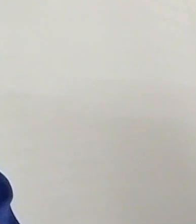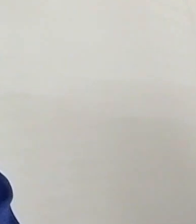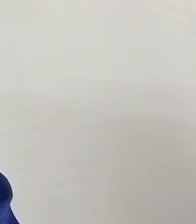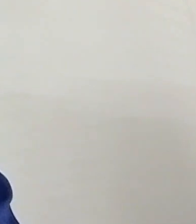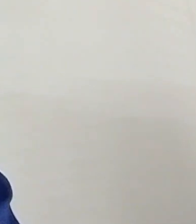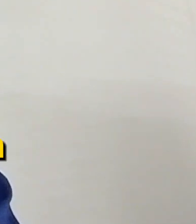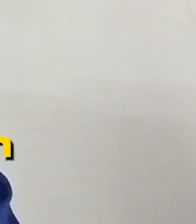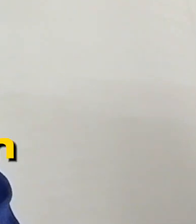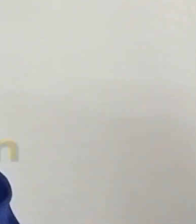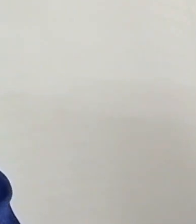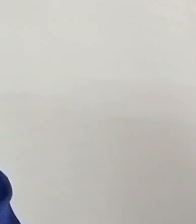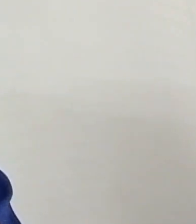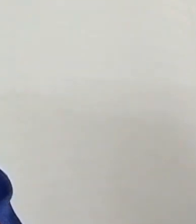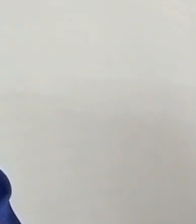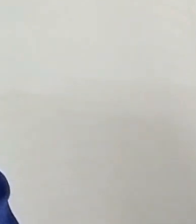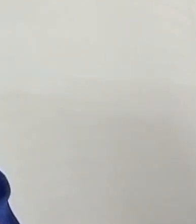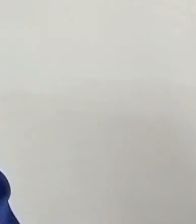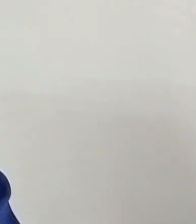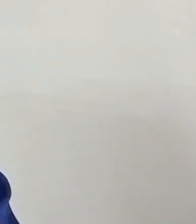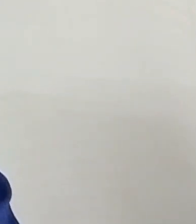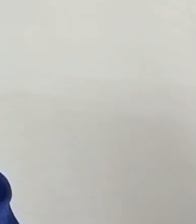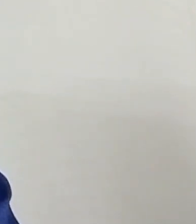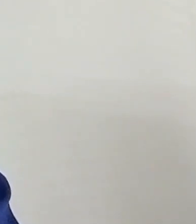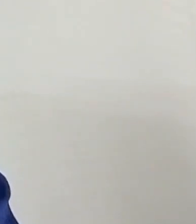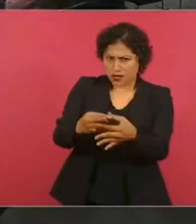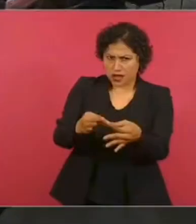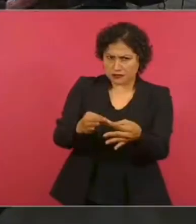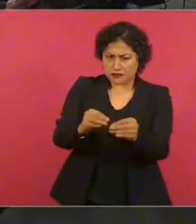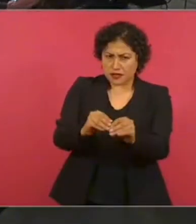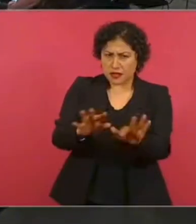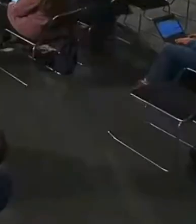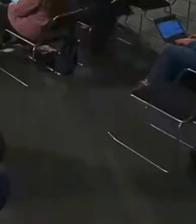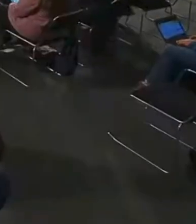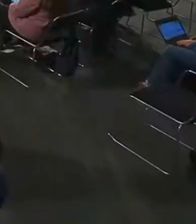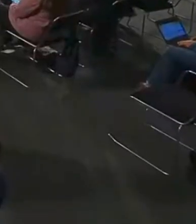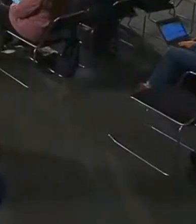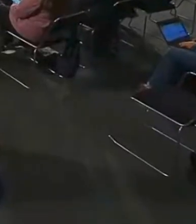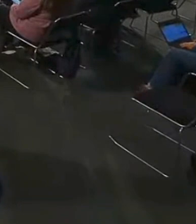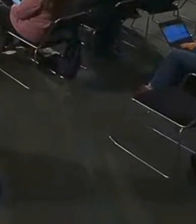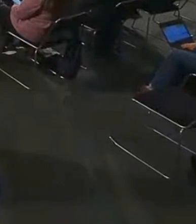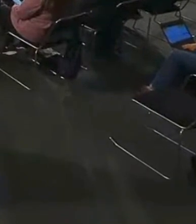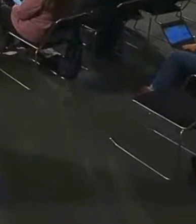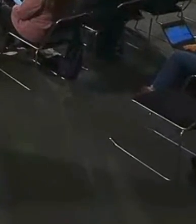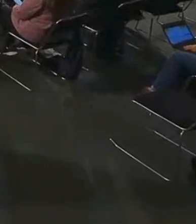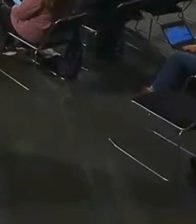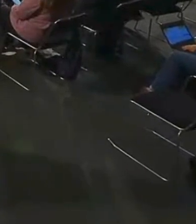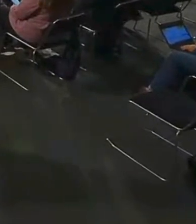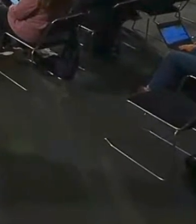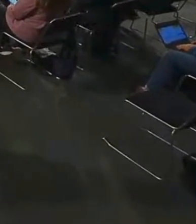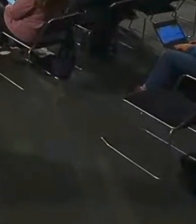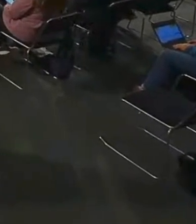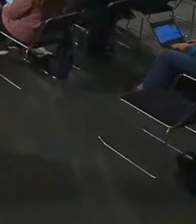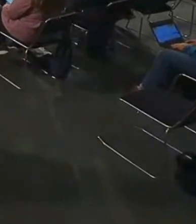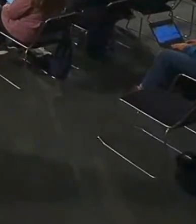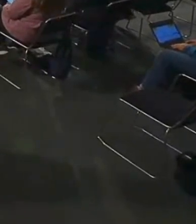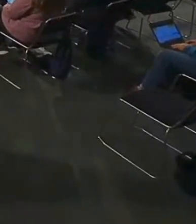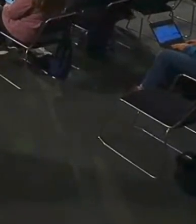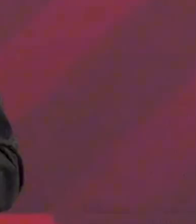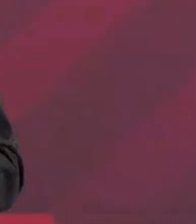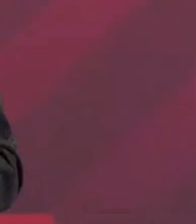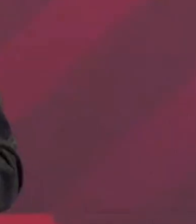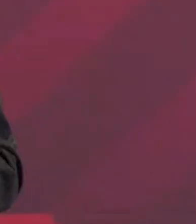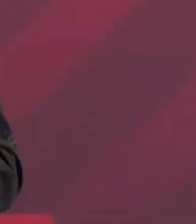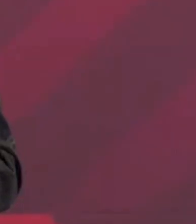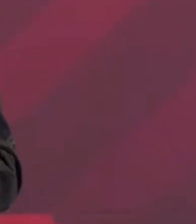de comunicación que las reproducen. Veamos qué es lo que dijo. Estoy hablando de la actitud tan vil